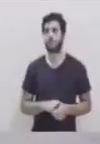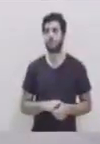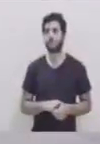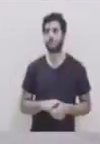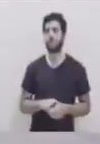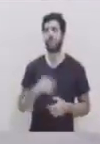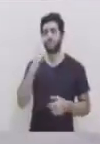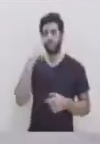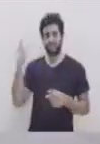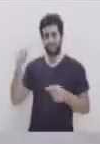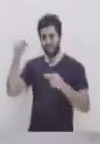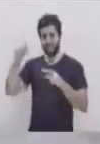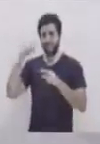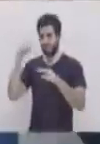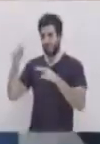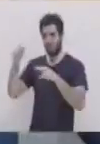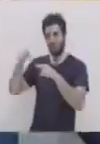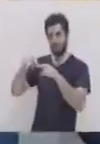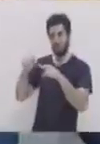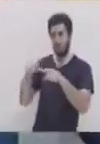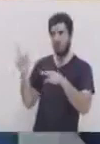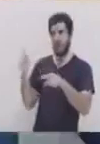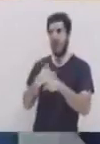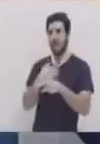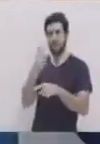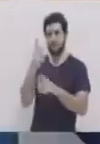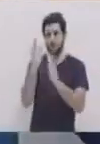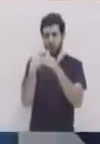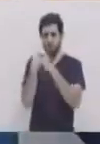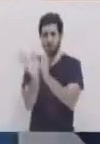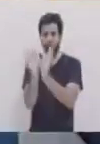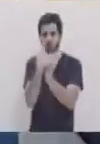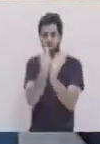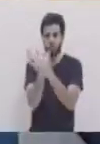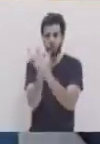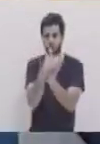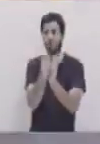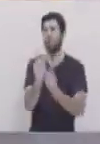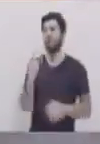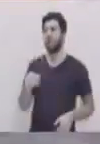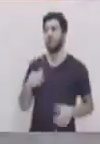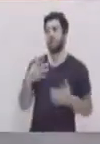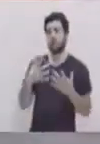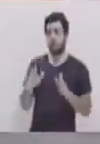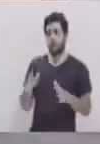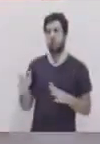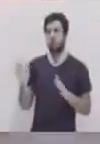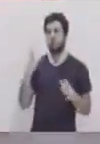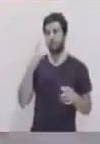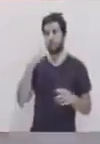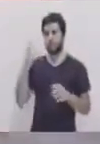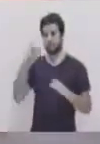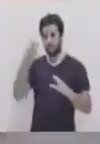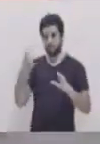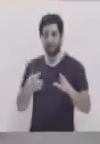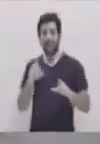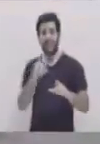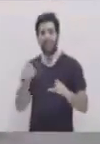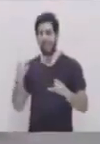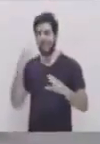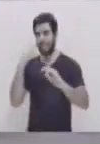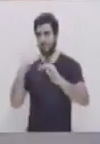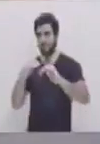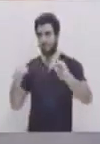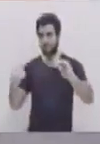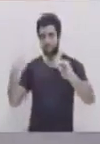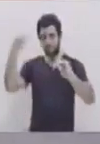jugos de pitas. Luego, de este lado, que sería el lado derecho, porque le di vuelta el corazón,